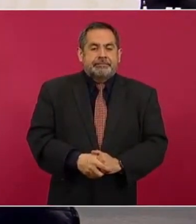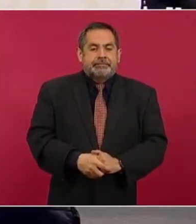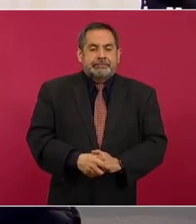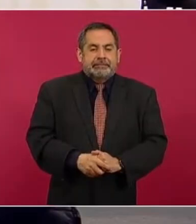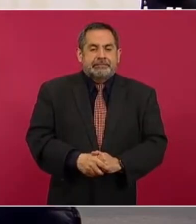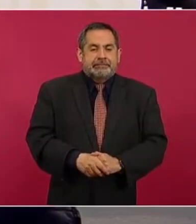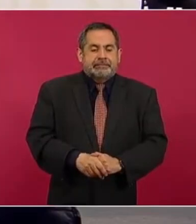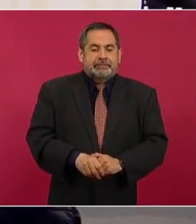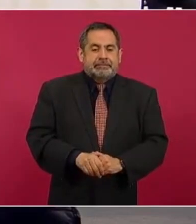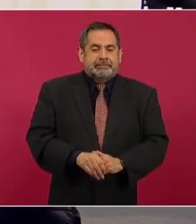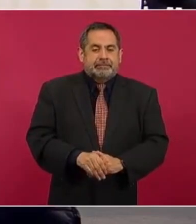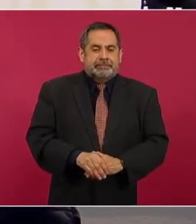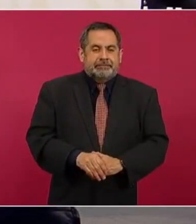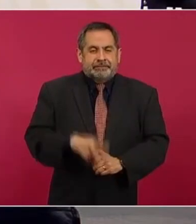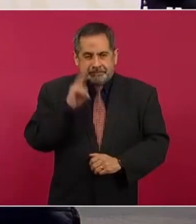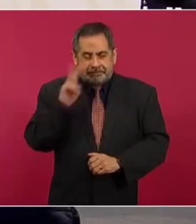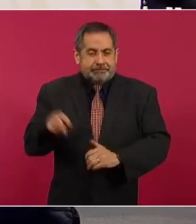Miren esto,